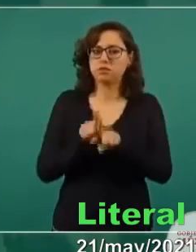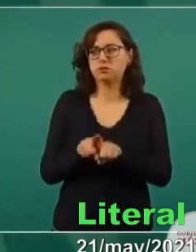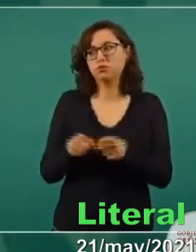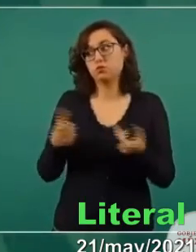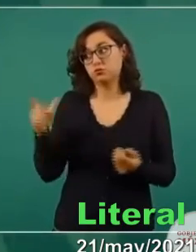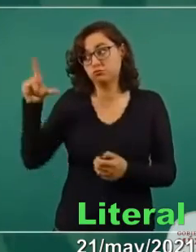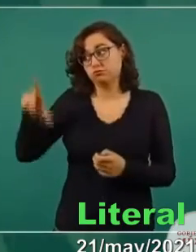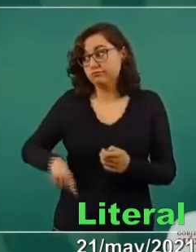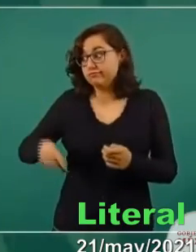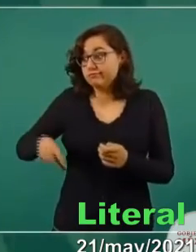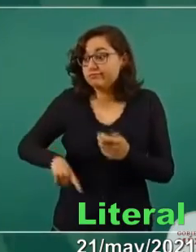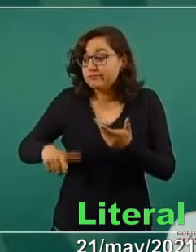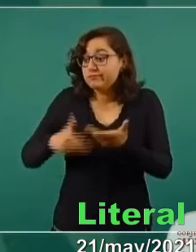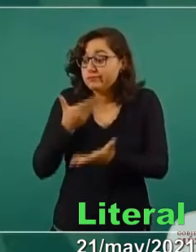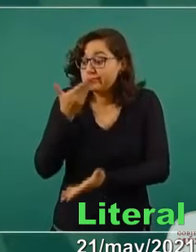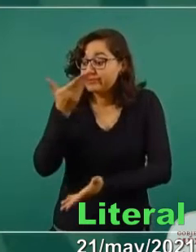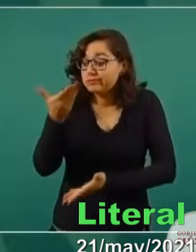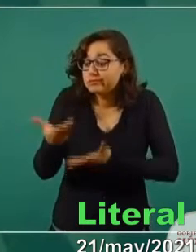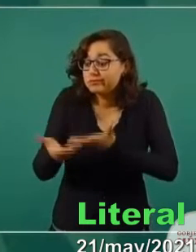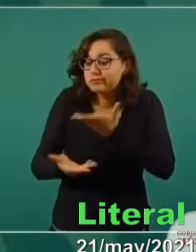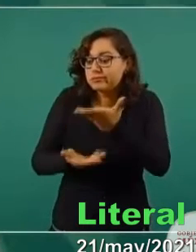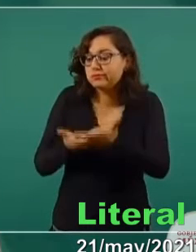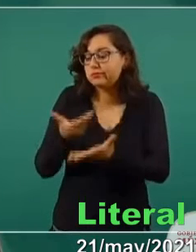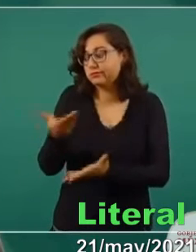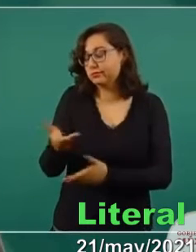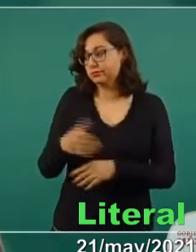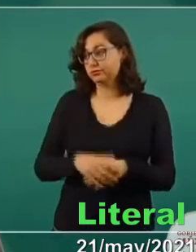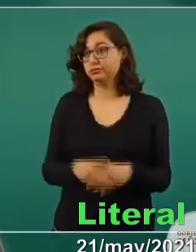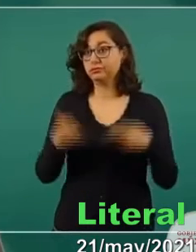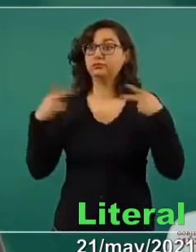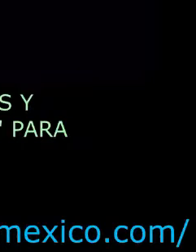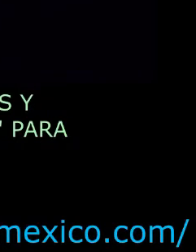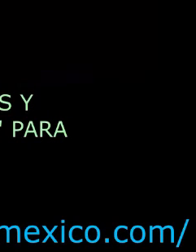los servidores públicos, la justicia.